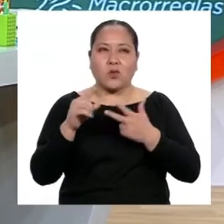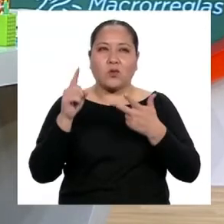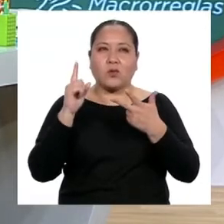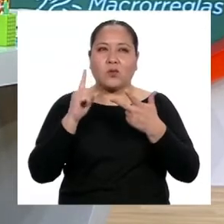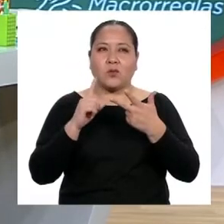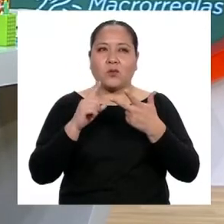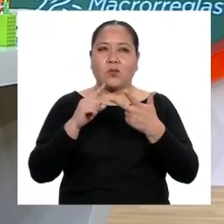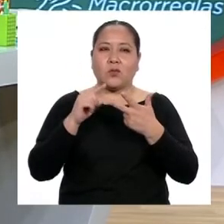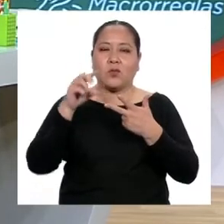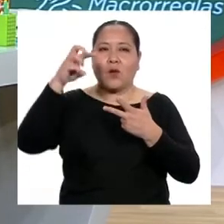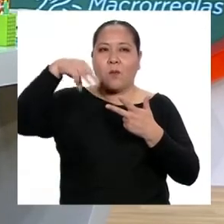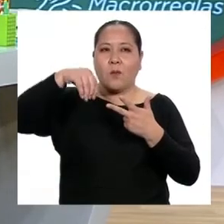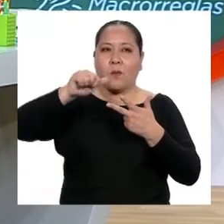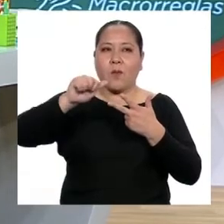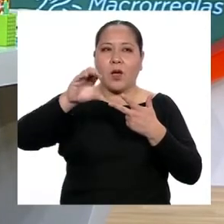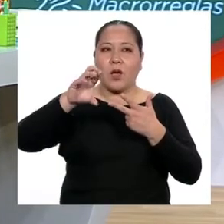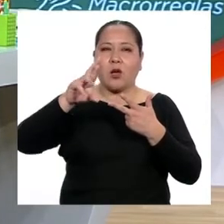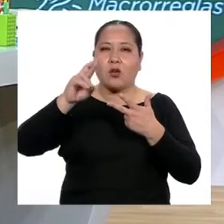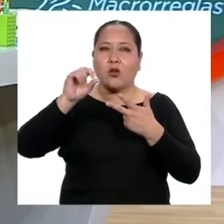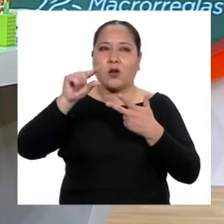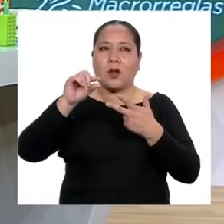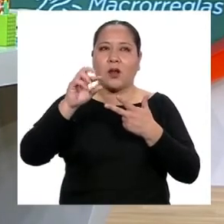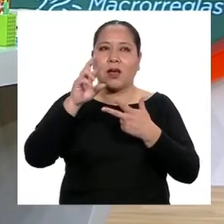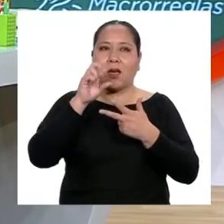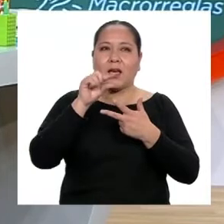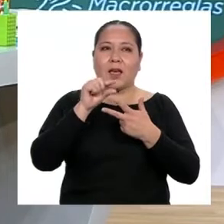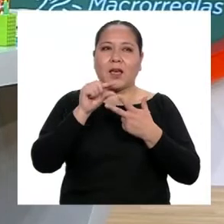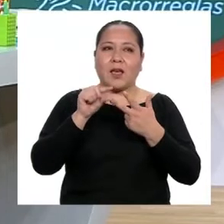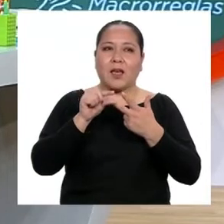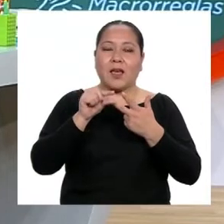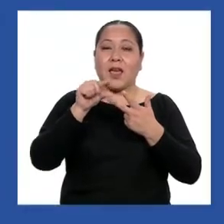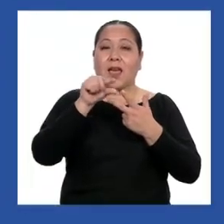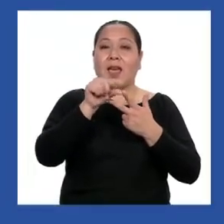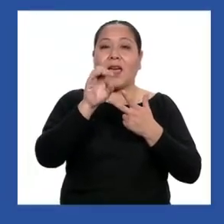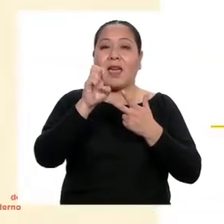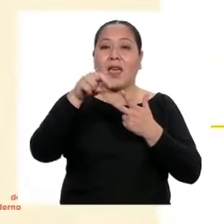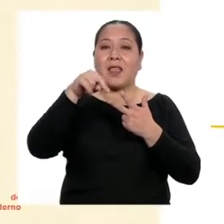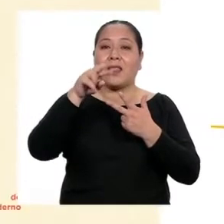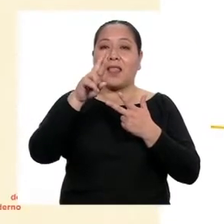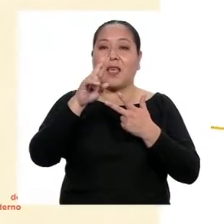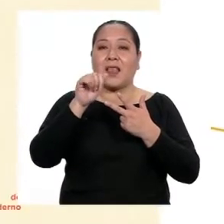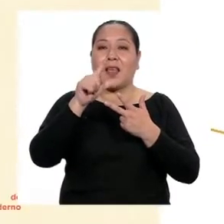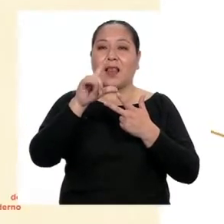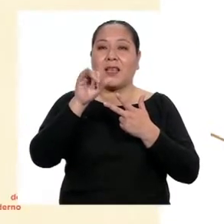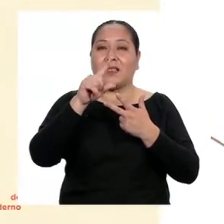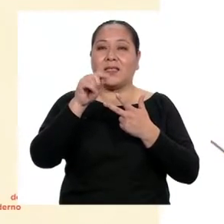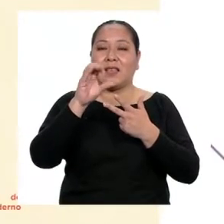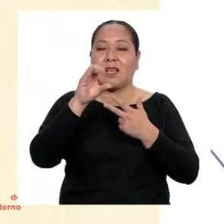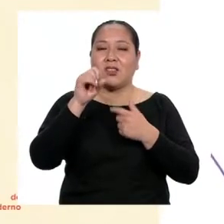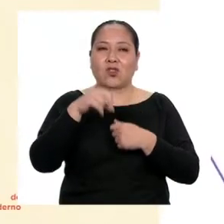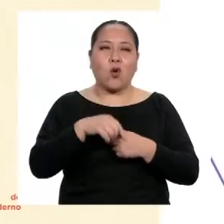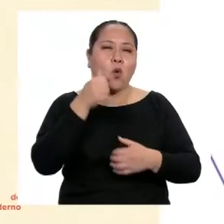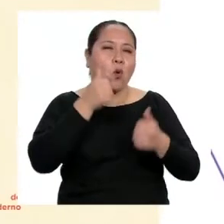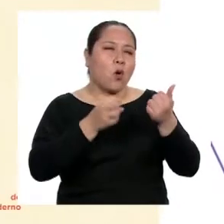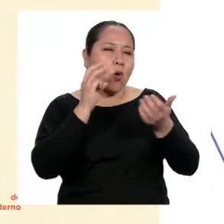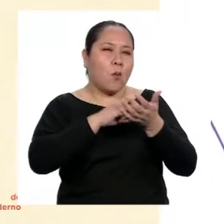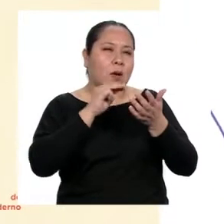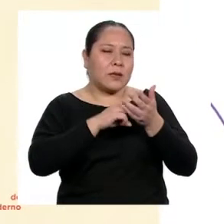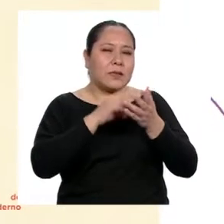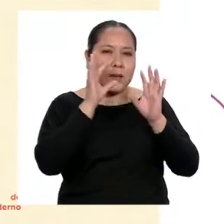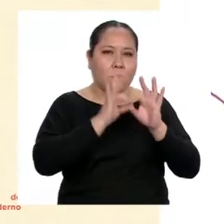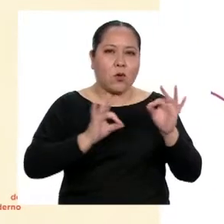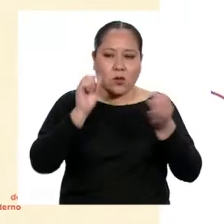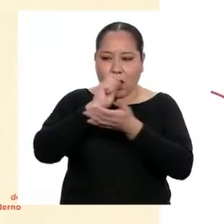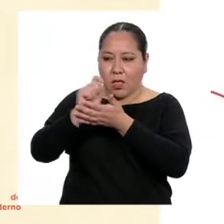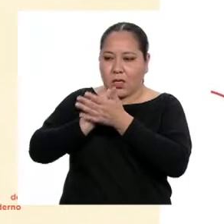la macro regla de generalización. ¿Qué es lo más importante que el autor me está